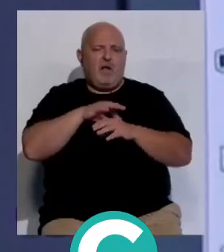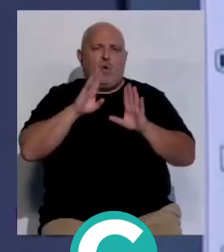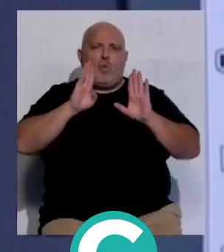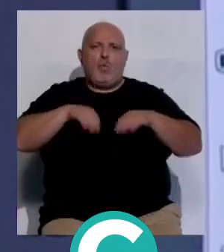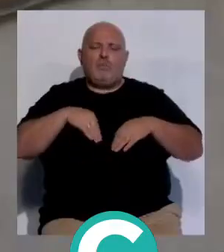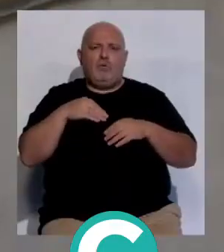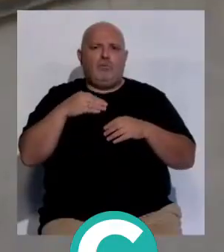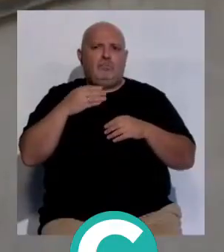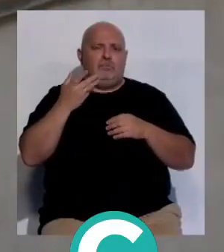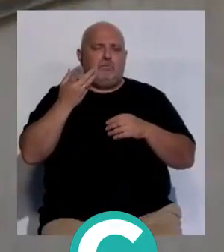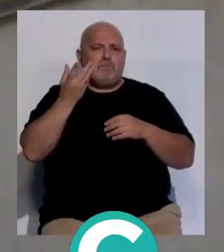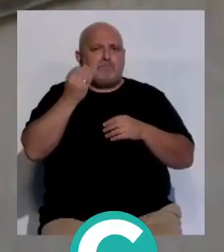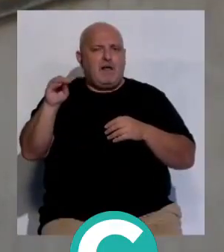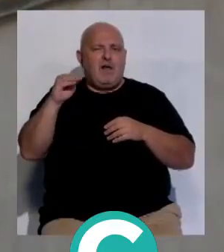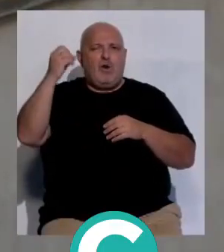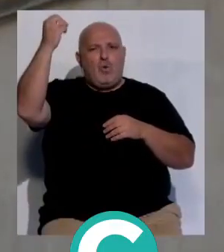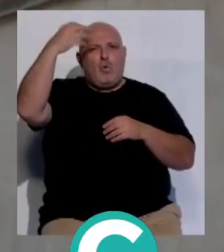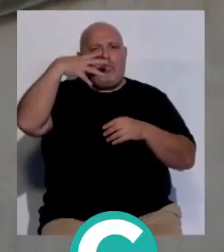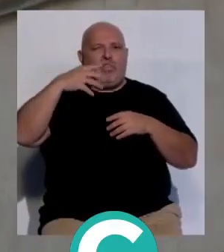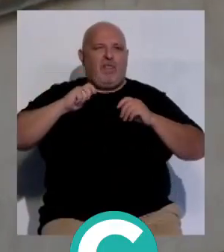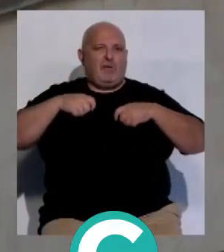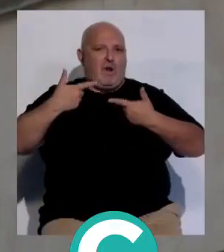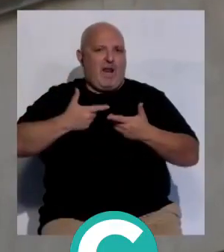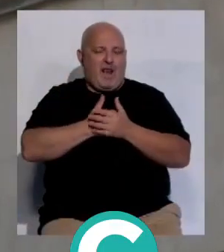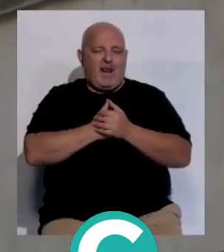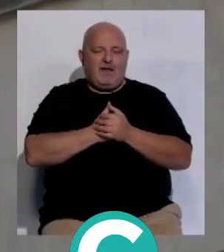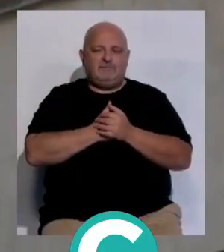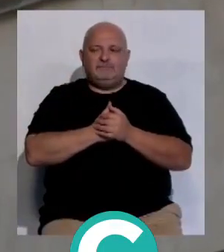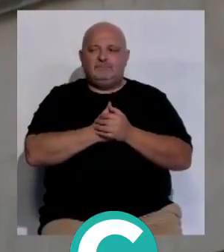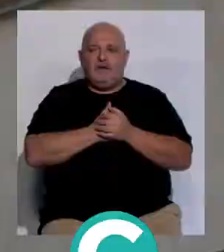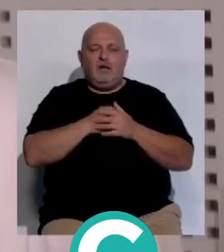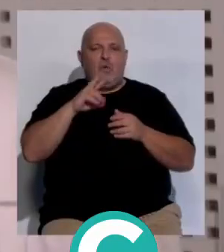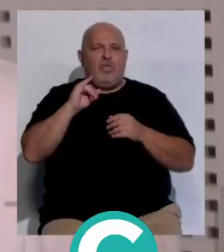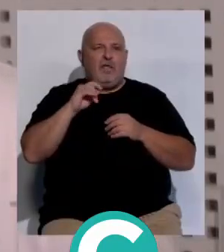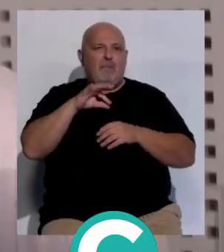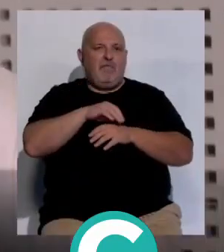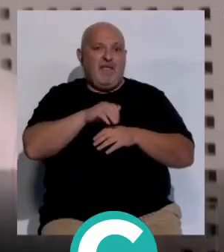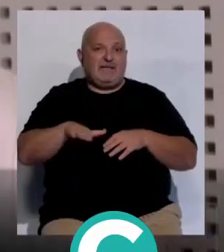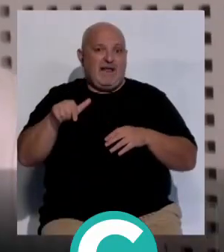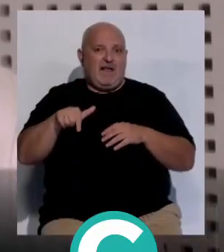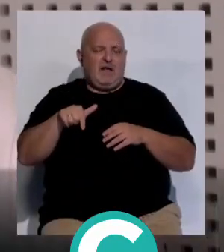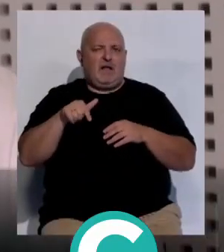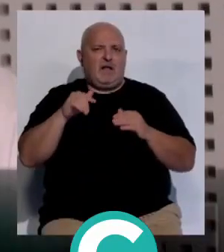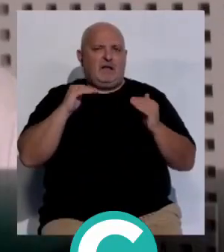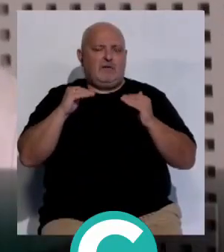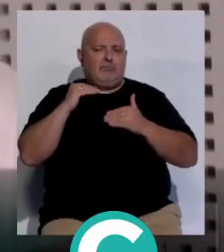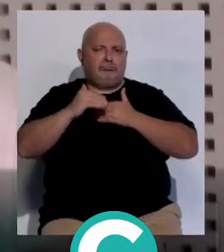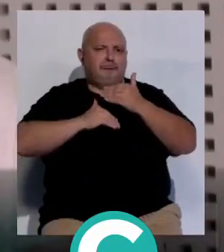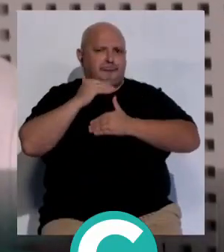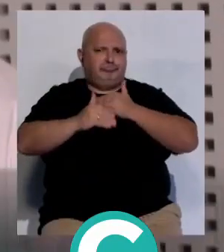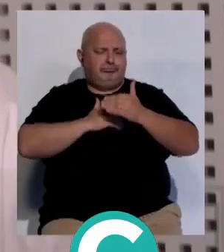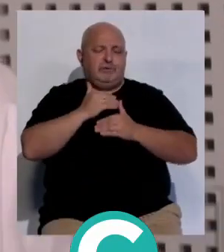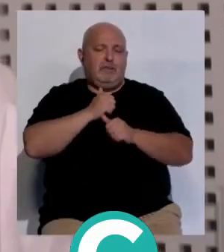últimos avances como la incorporación de la luz natural La UCI pediátrica nueva ya está en una etapa muy avanzada